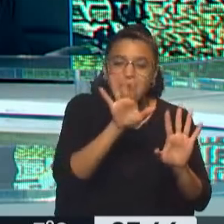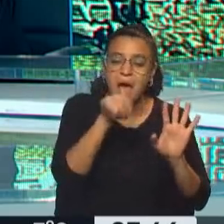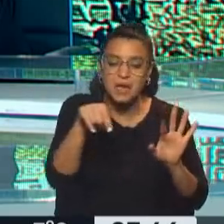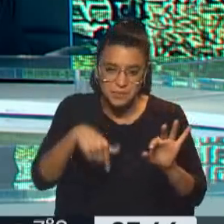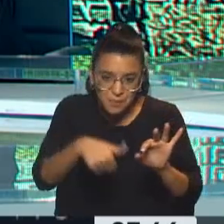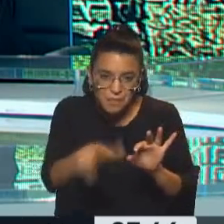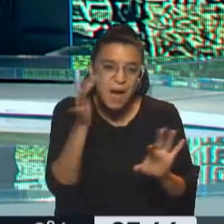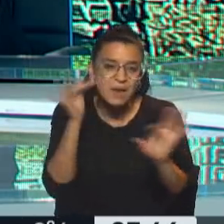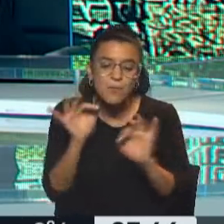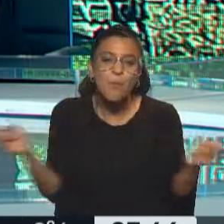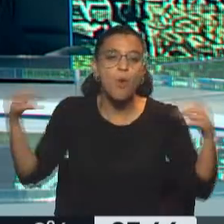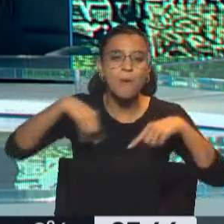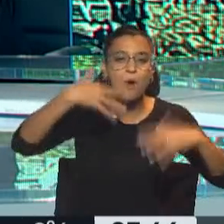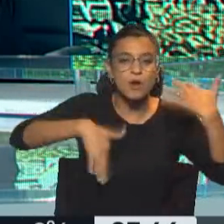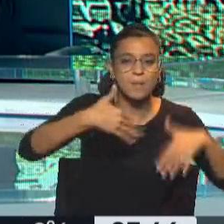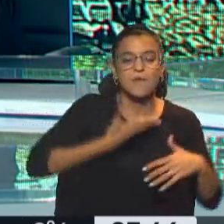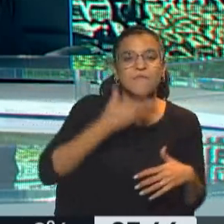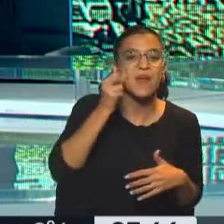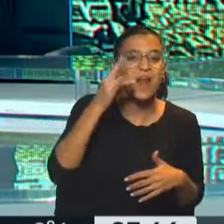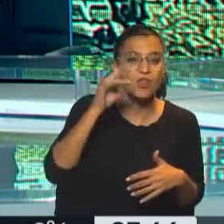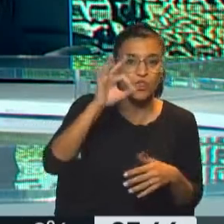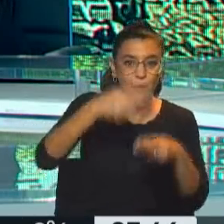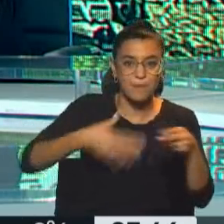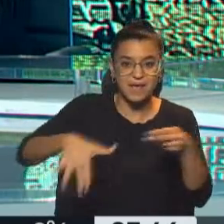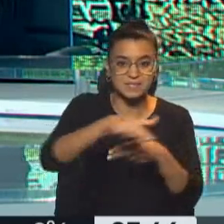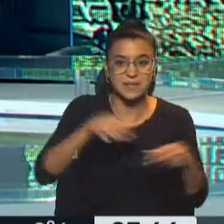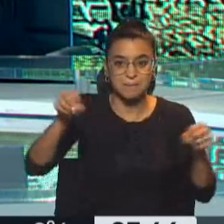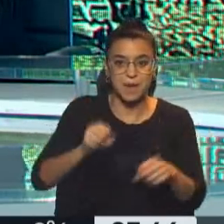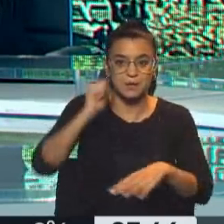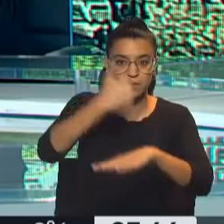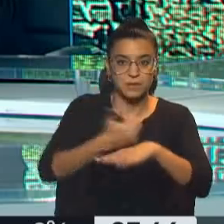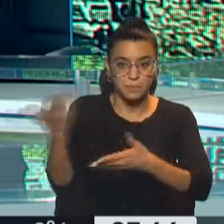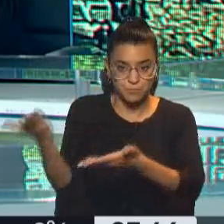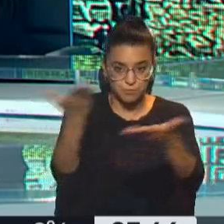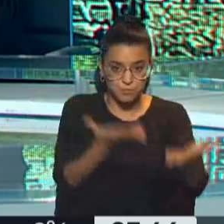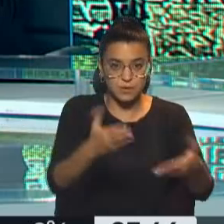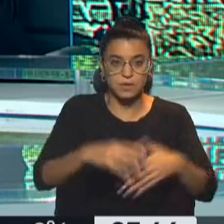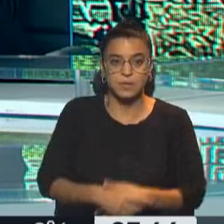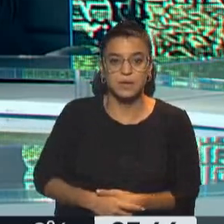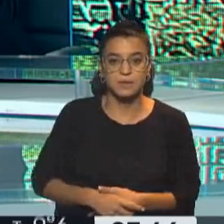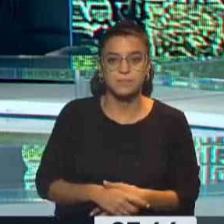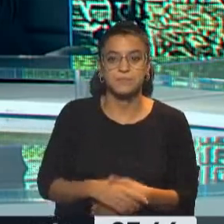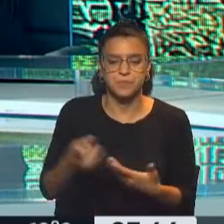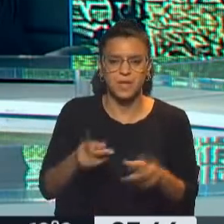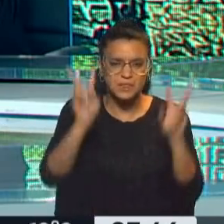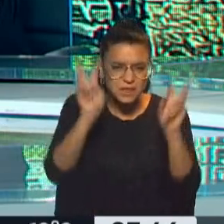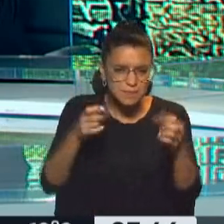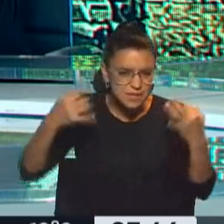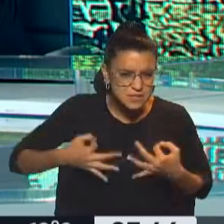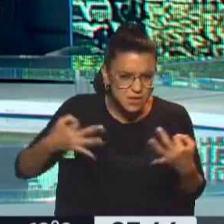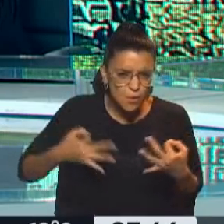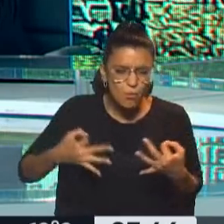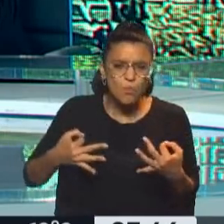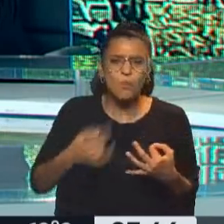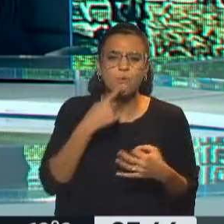lo analizamos en la mesa, volvemos rápidamente con Fernando Fraquelli de la Plaza de Mayo. Por eso le estaba dando el pie justamente a Fernando. Será uno de los temas seguramente